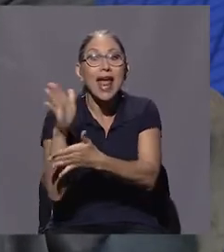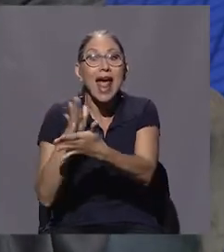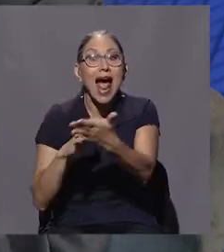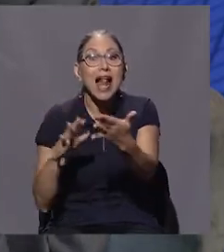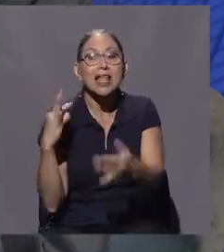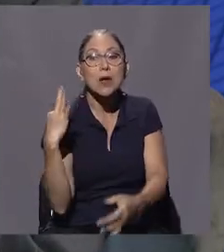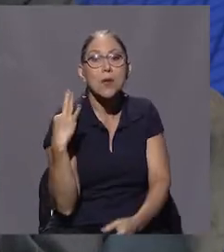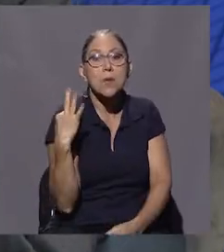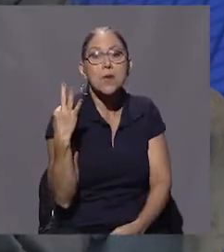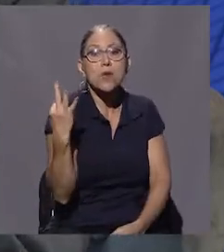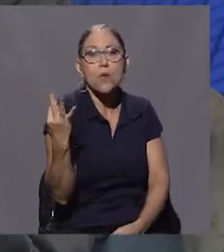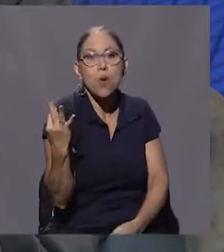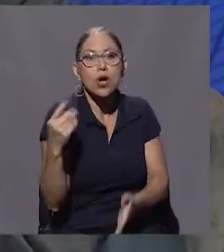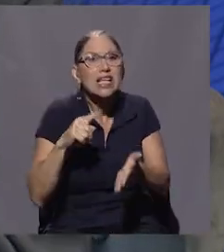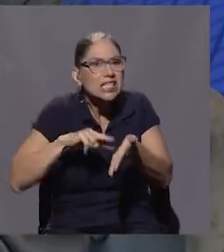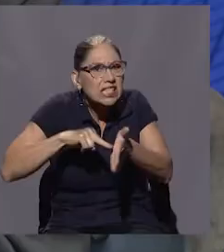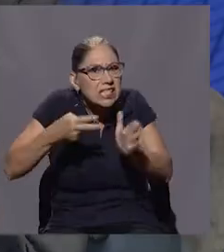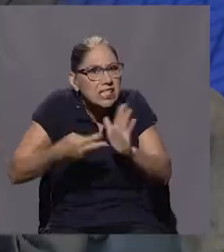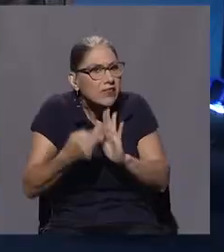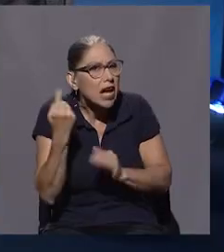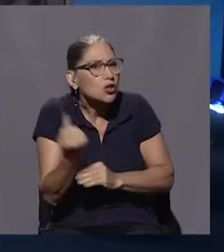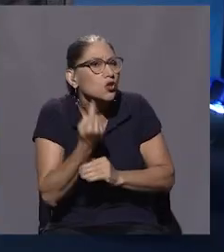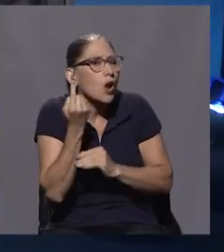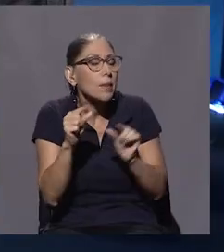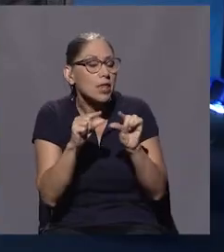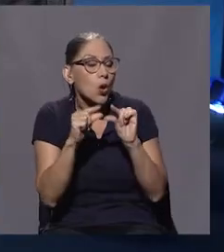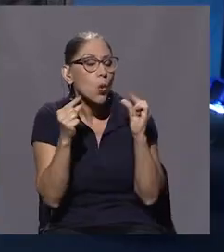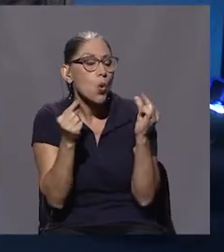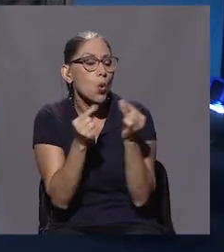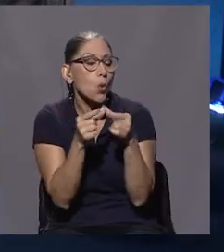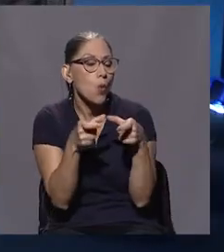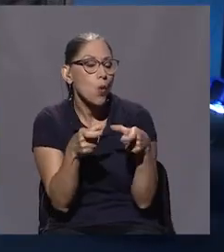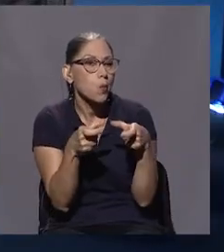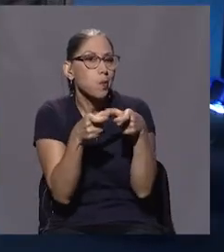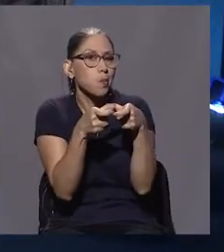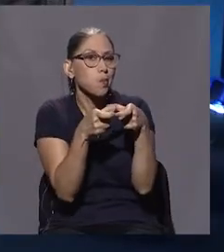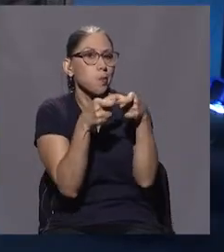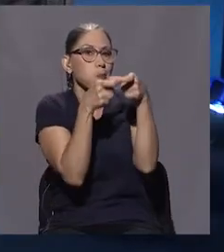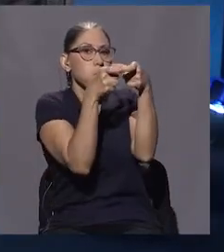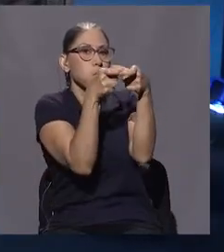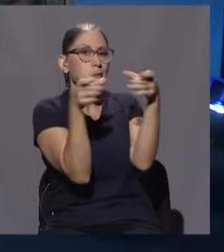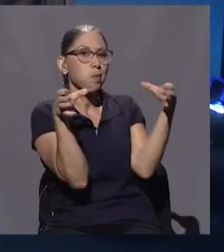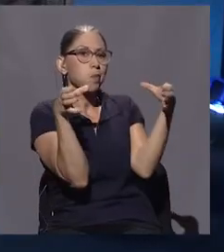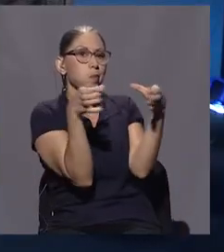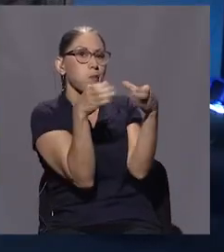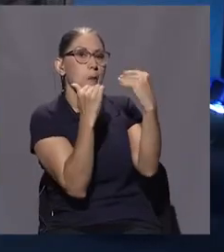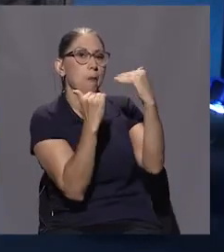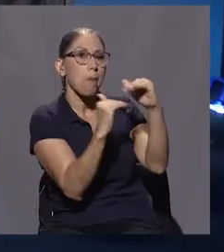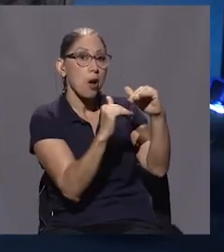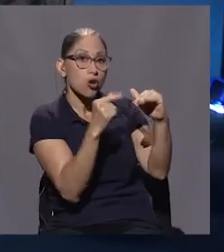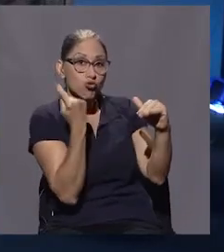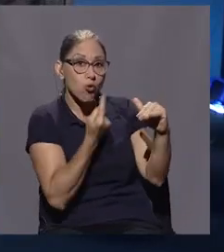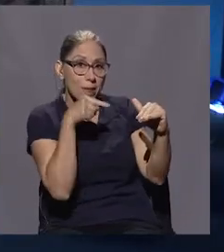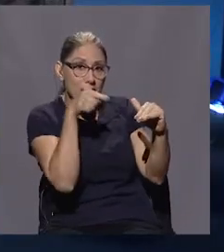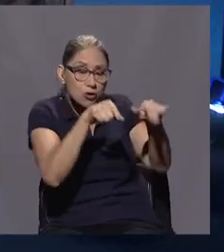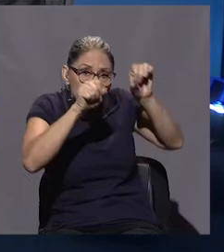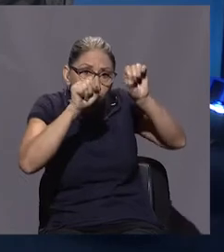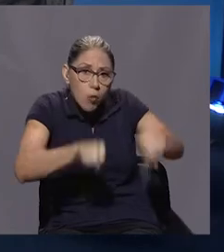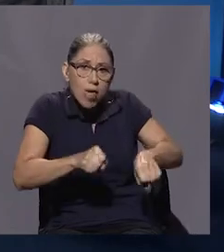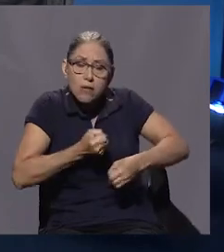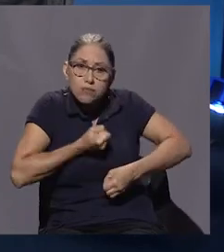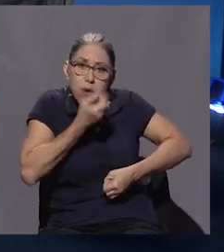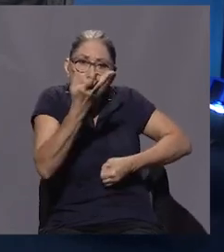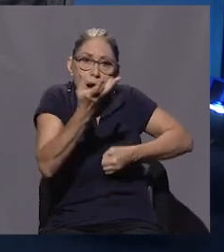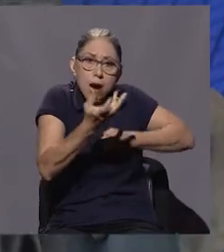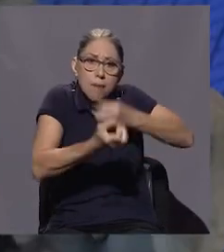es un grupo privilegiado el que puede emitir su pensamiento. Y además de que es un grupo privilegiado el que emite